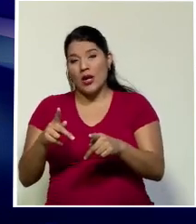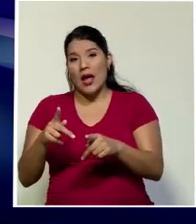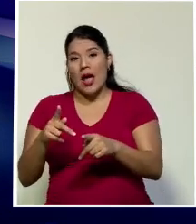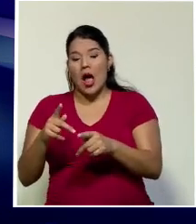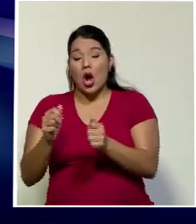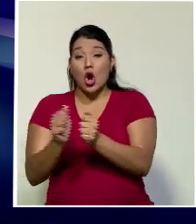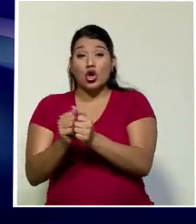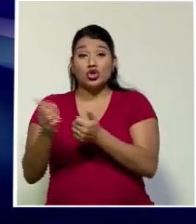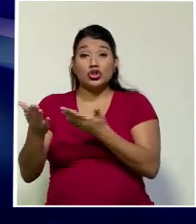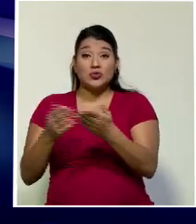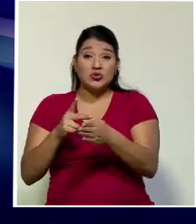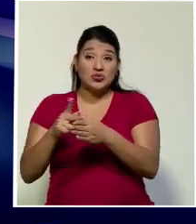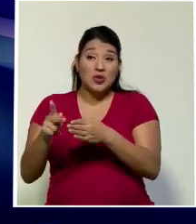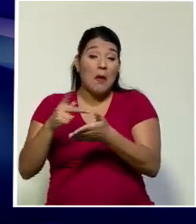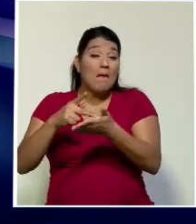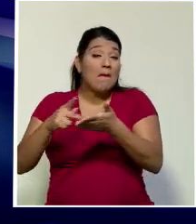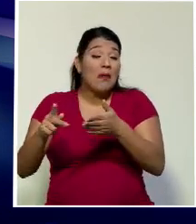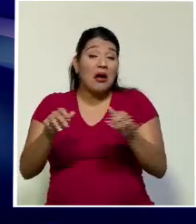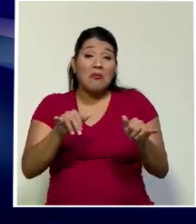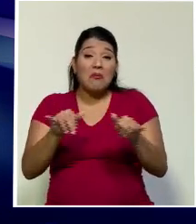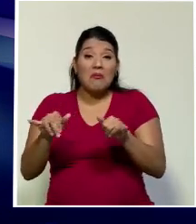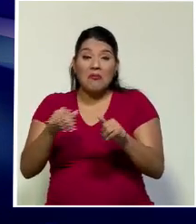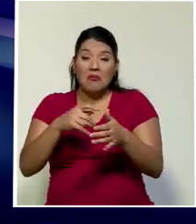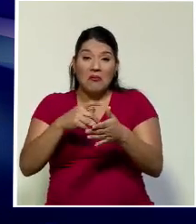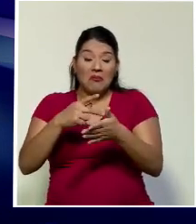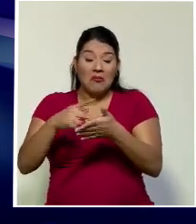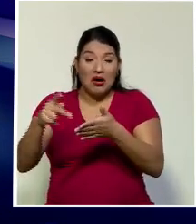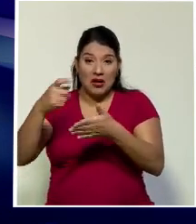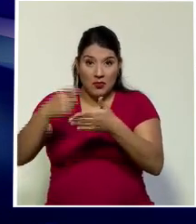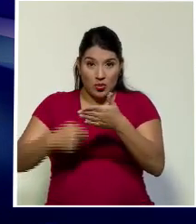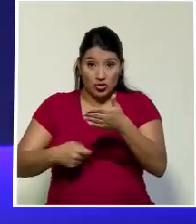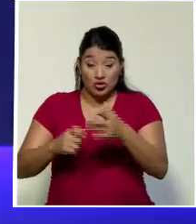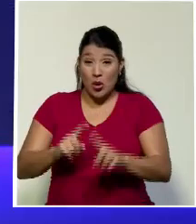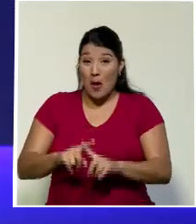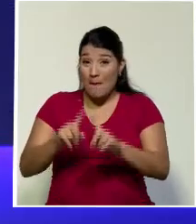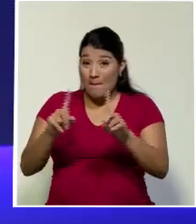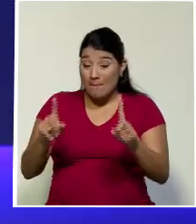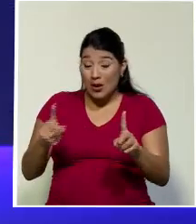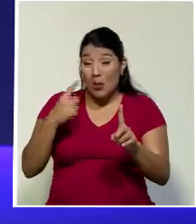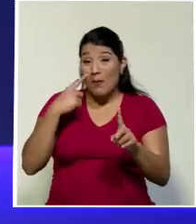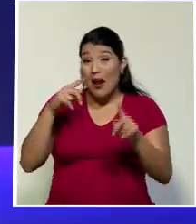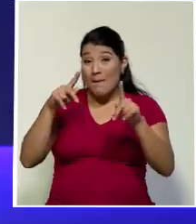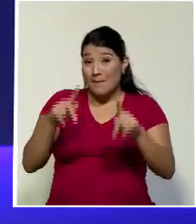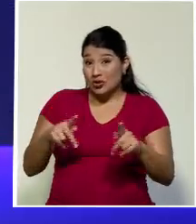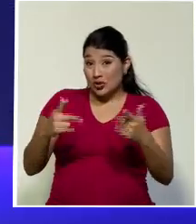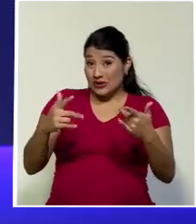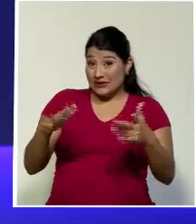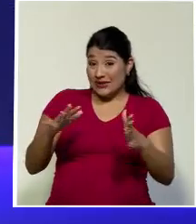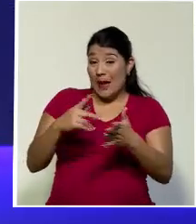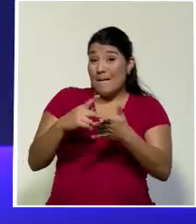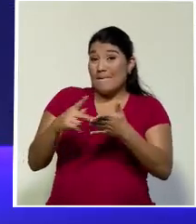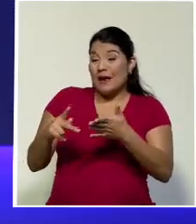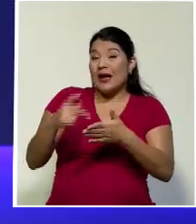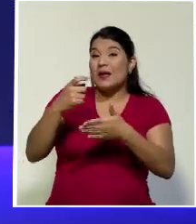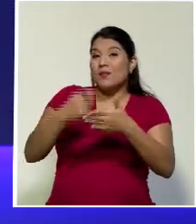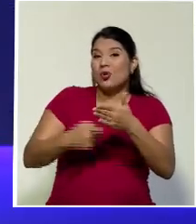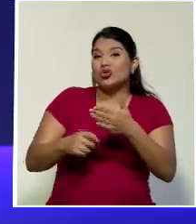impuestos similares. Pero para quienes ya pagan impuesto, hablamos de las personas asalariadas,